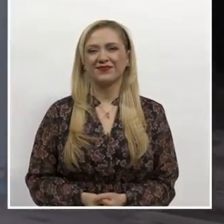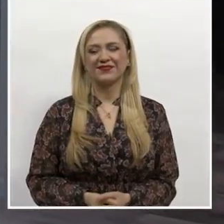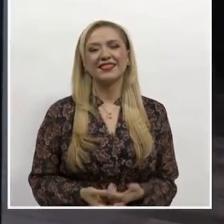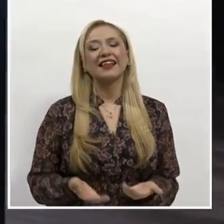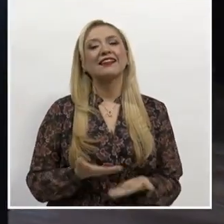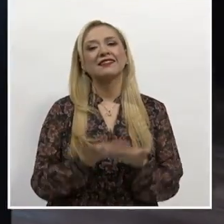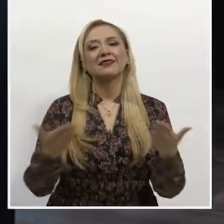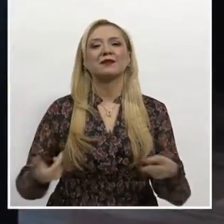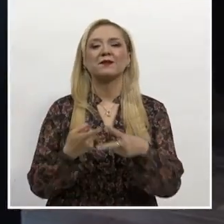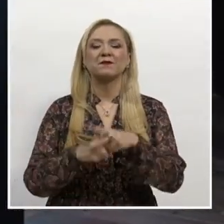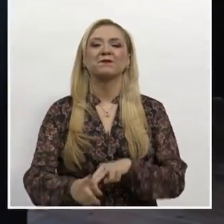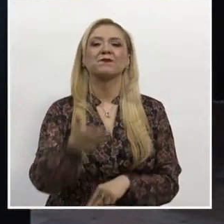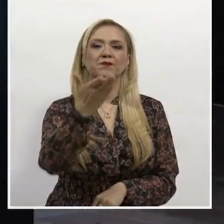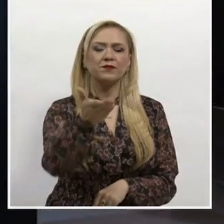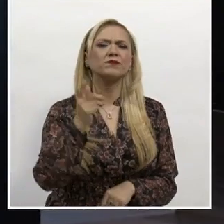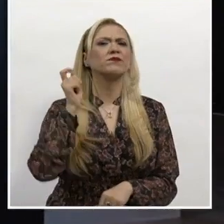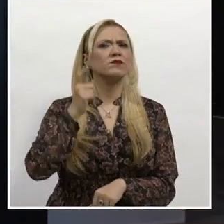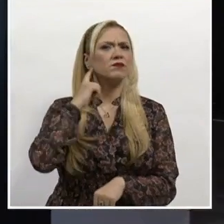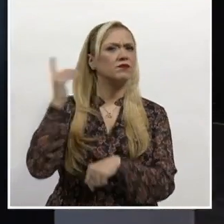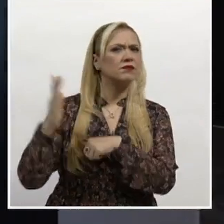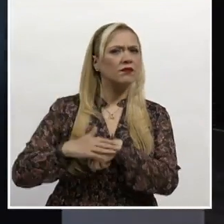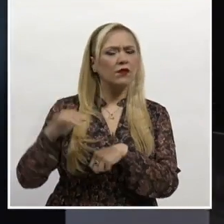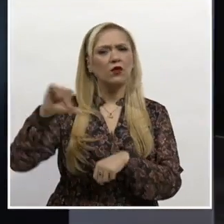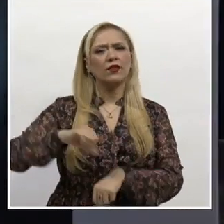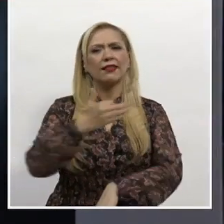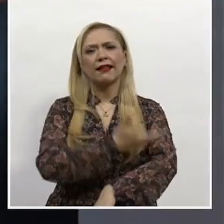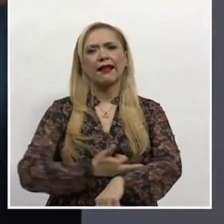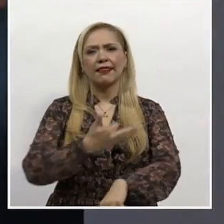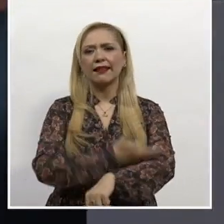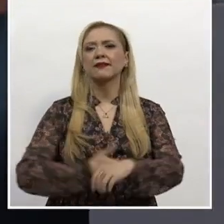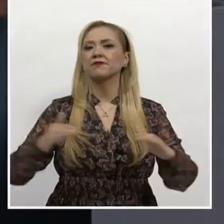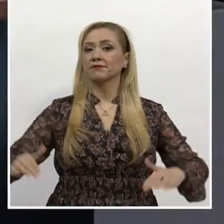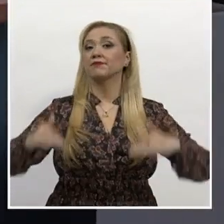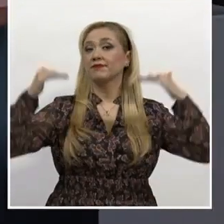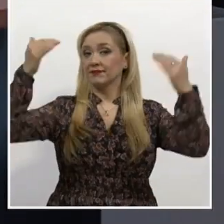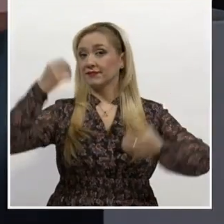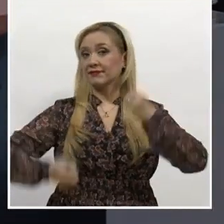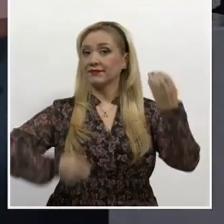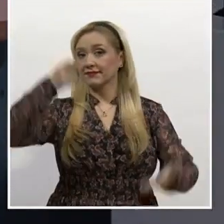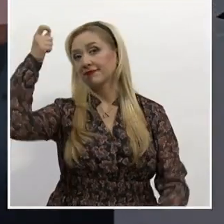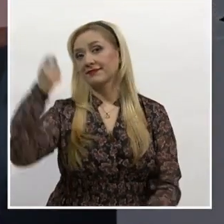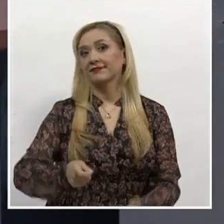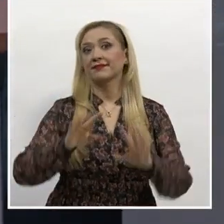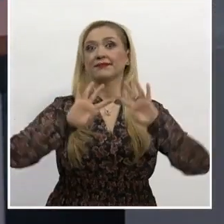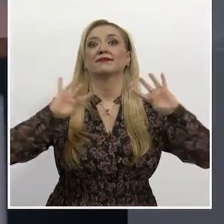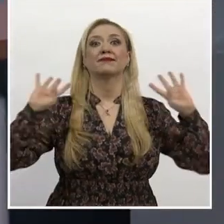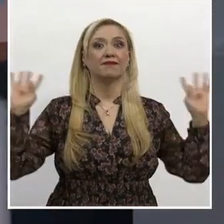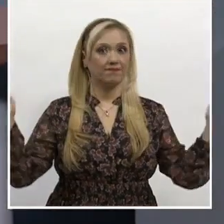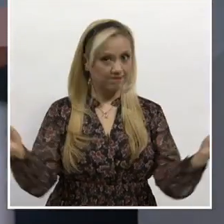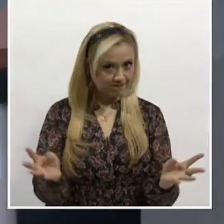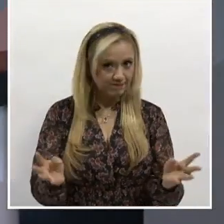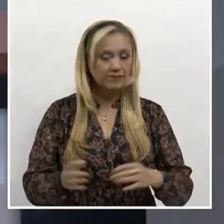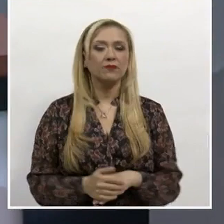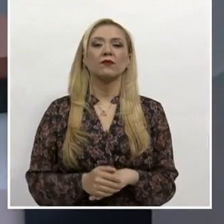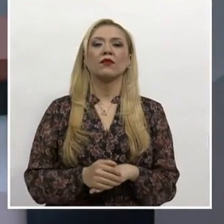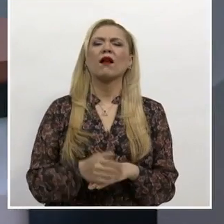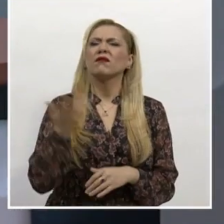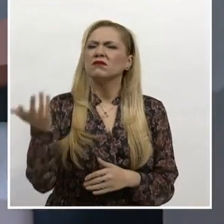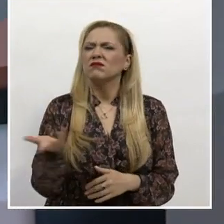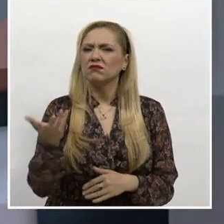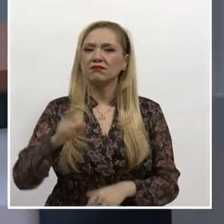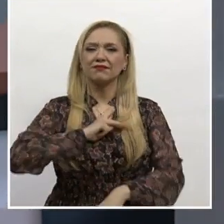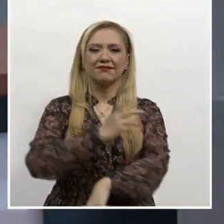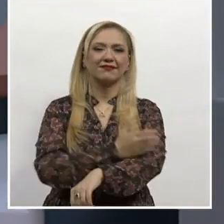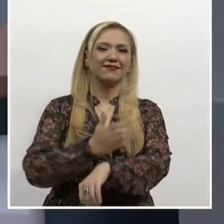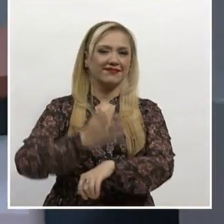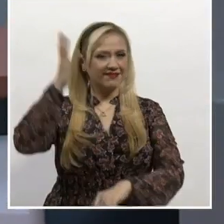Damos inicio con el reporte de lo que aconteció esta tarde en la sesión del Pleno de la Suprema Corte de Justicia de la Nación que ya tiene preparado mi